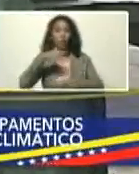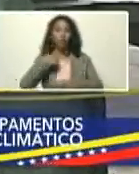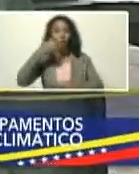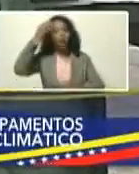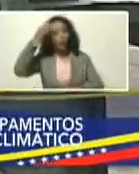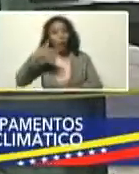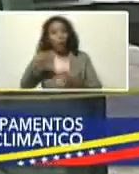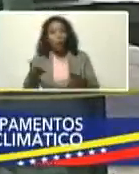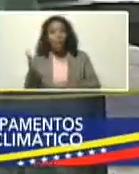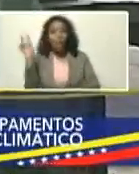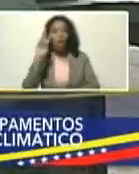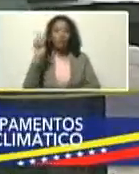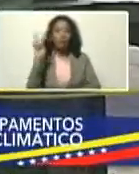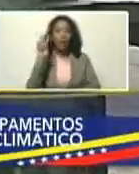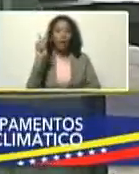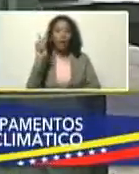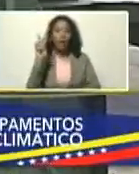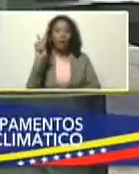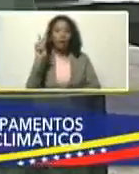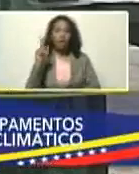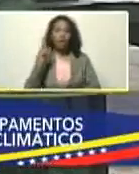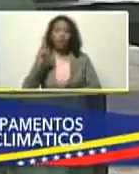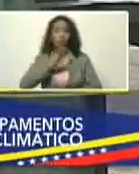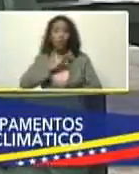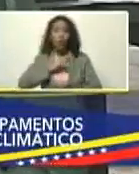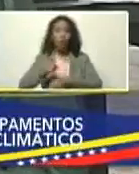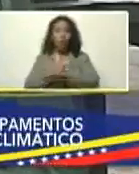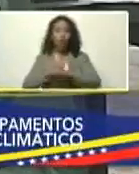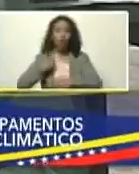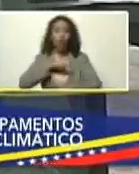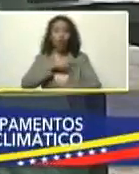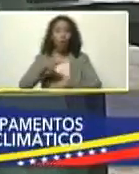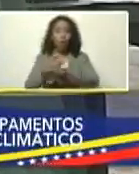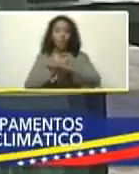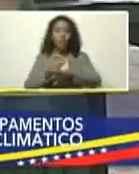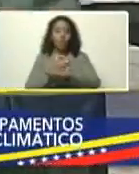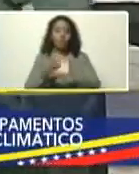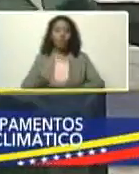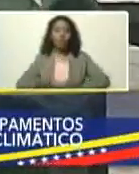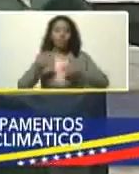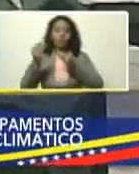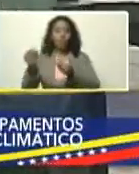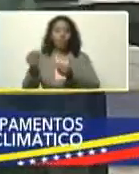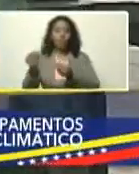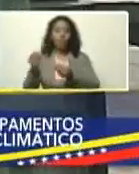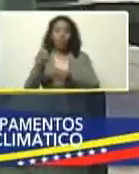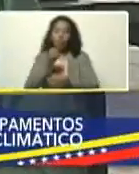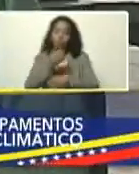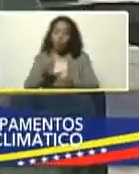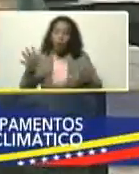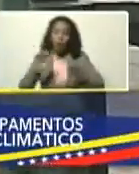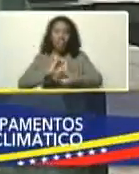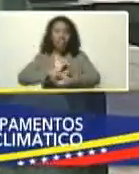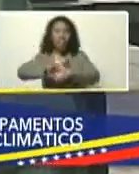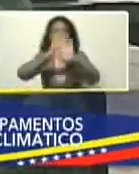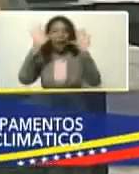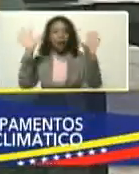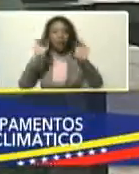creo que, Venezuela, y su gobierno, presidente, nuestro gobierno, ha dado, bueno, claras,